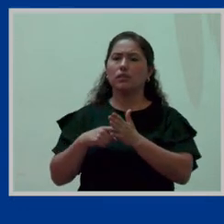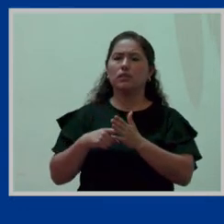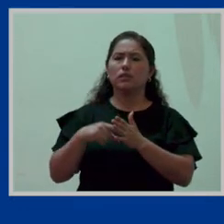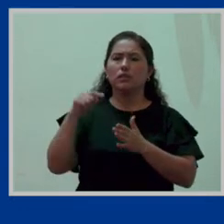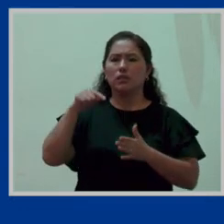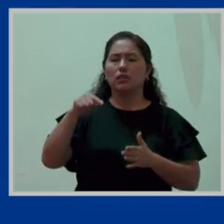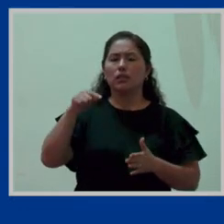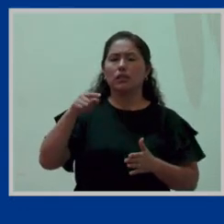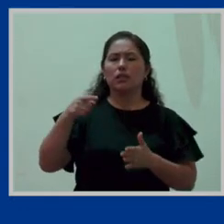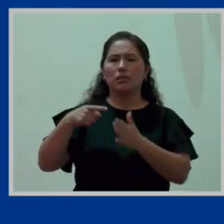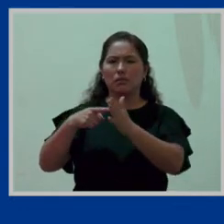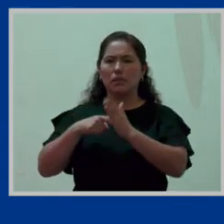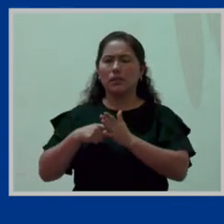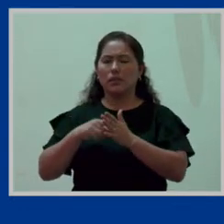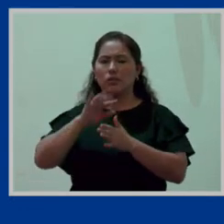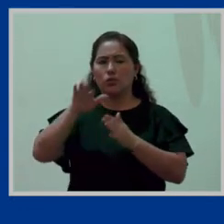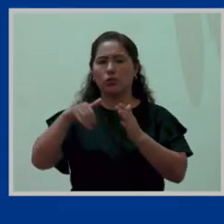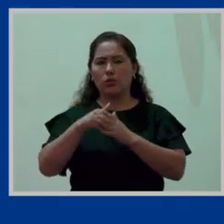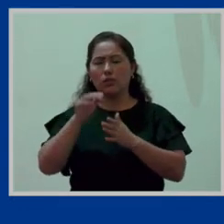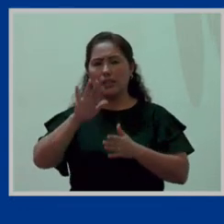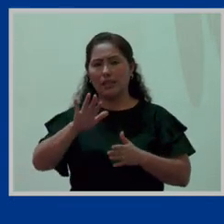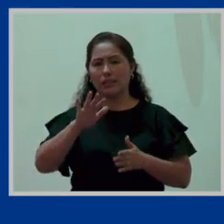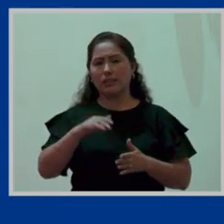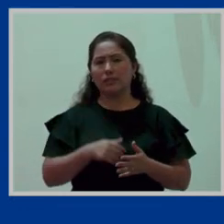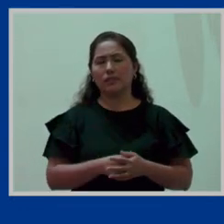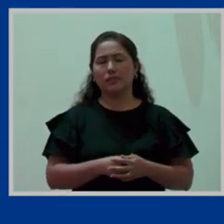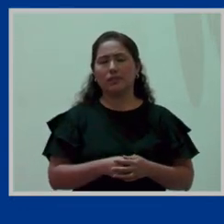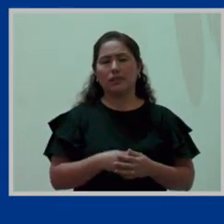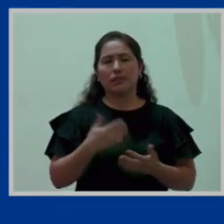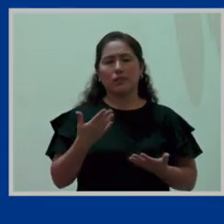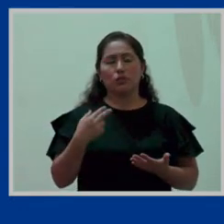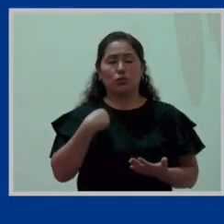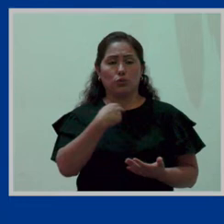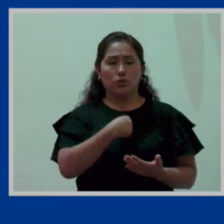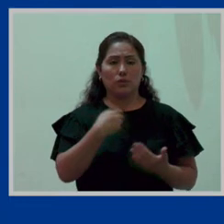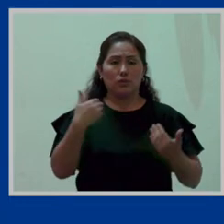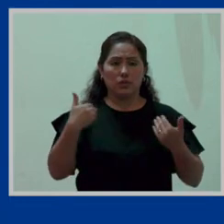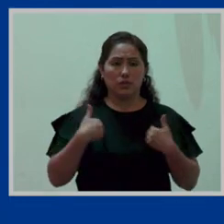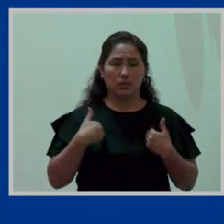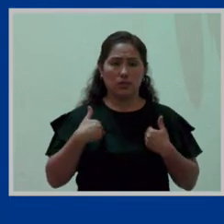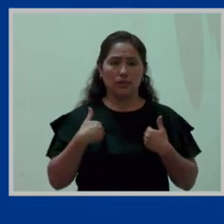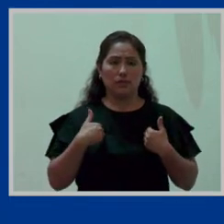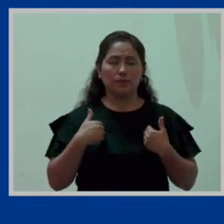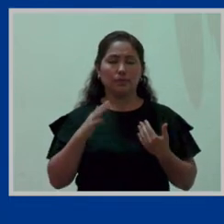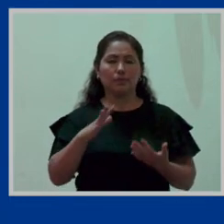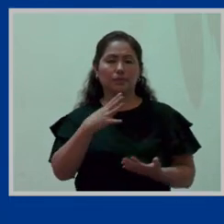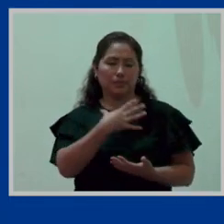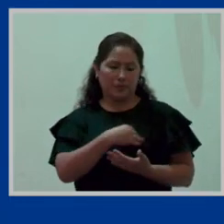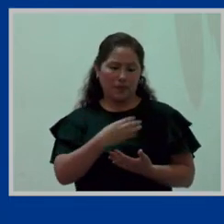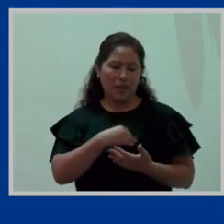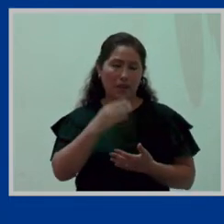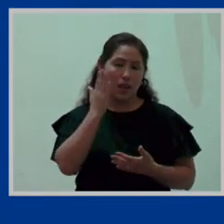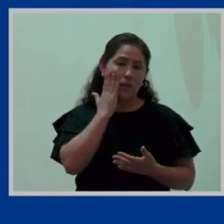por parte de la comunidad, por parte de las familias. En ese sentido, tenemos que la lactancia materna beneficia